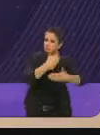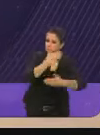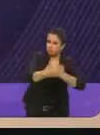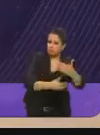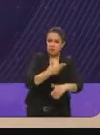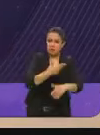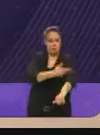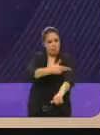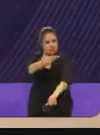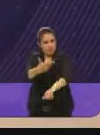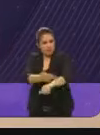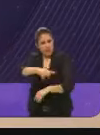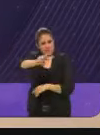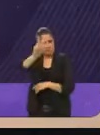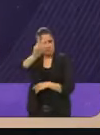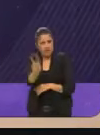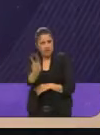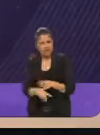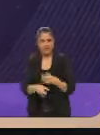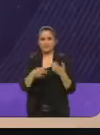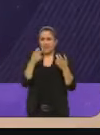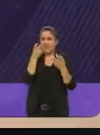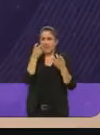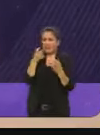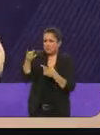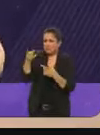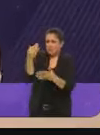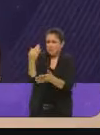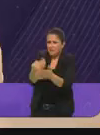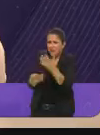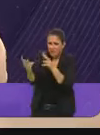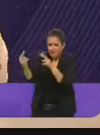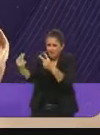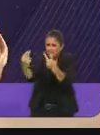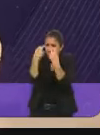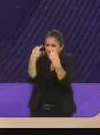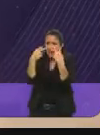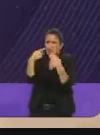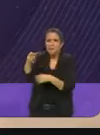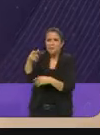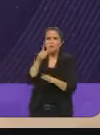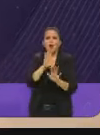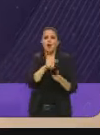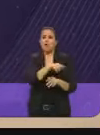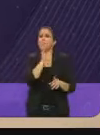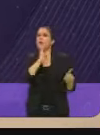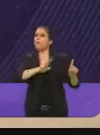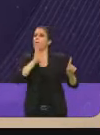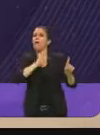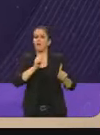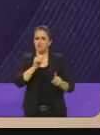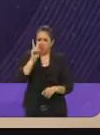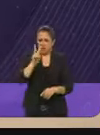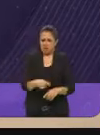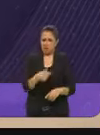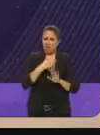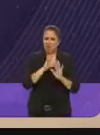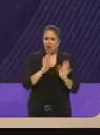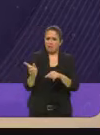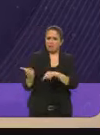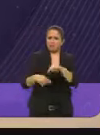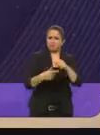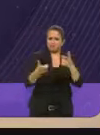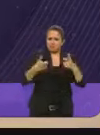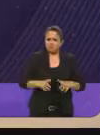honestidad y eso como que no les cabe como que no lo reconocen pero es una realidad así que